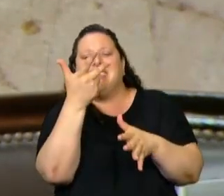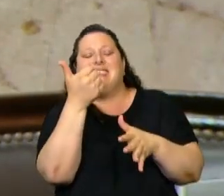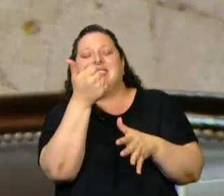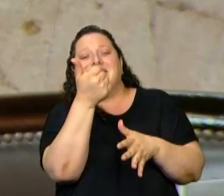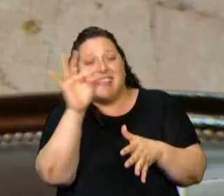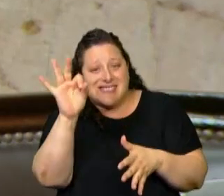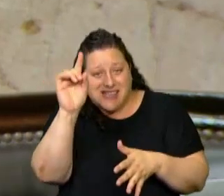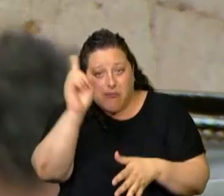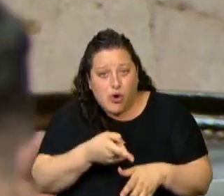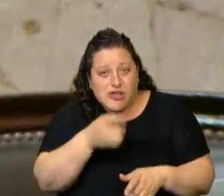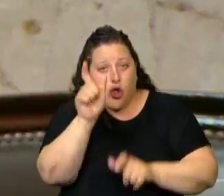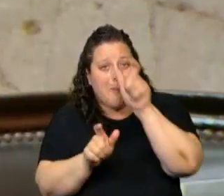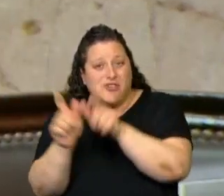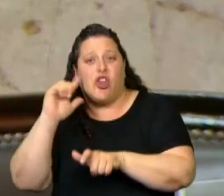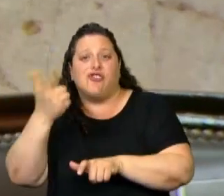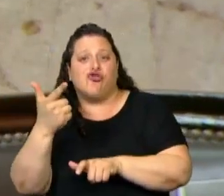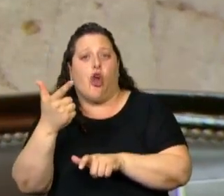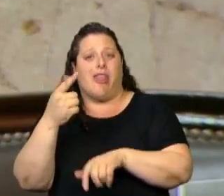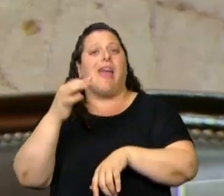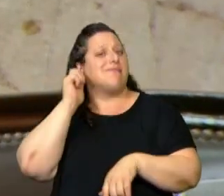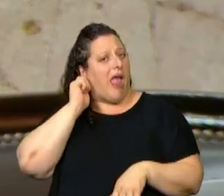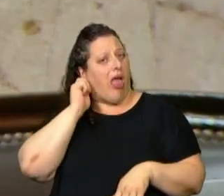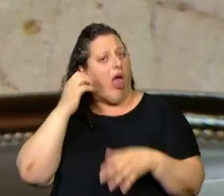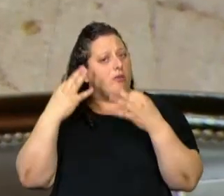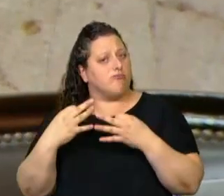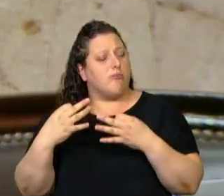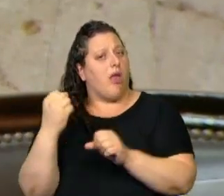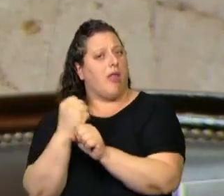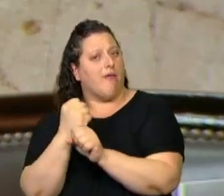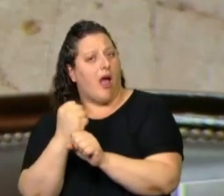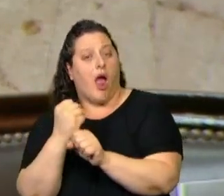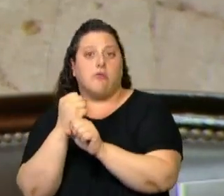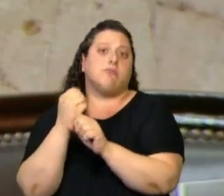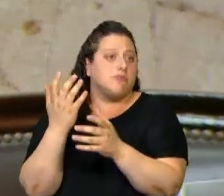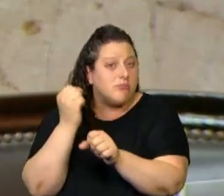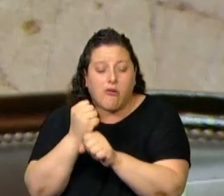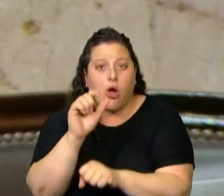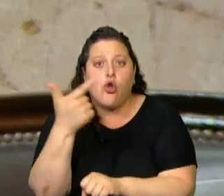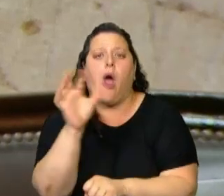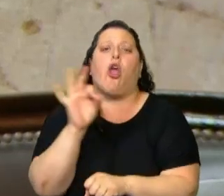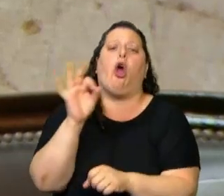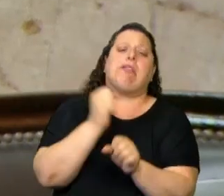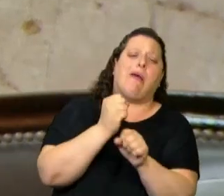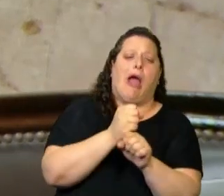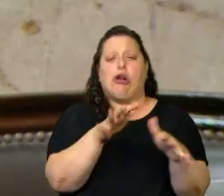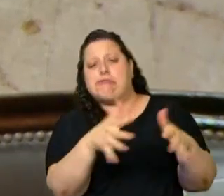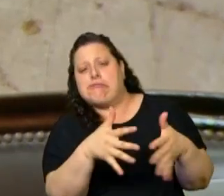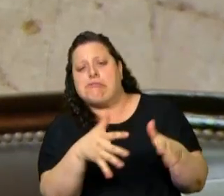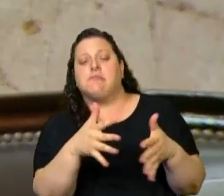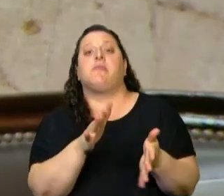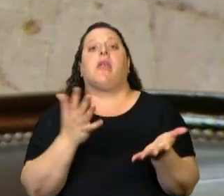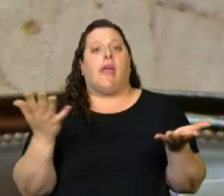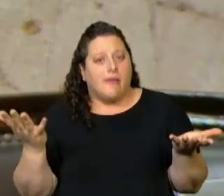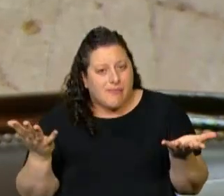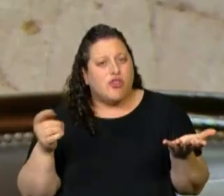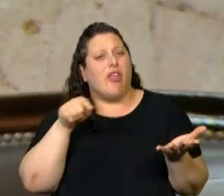las personas sordas en edad laboral está sin trabajo o tiene un trabajo precarizado y eso tiene que ver con algunos de los puntos